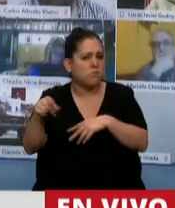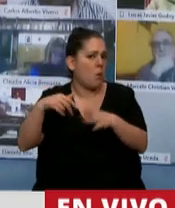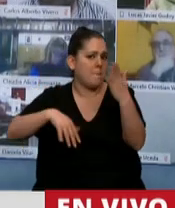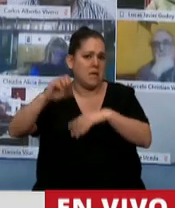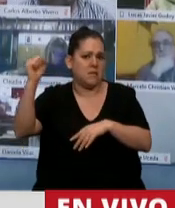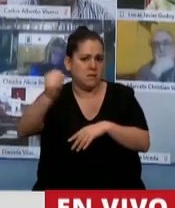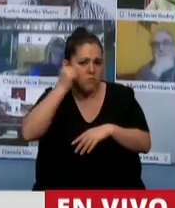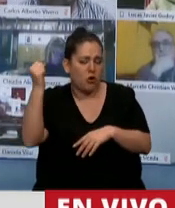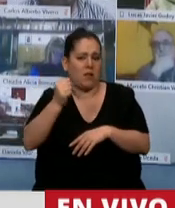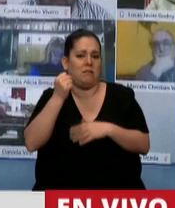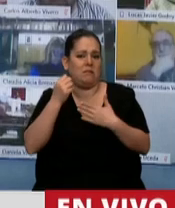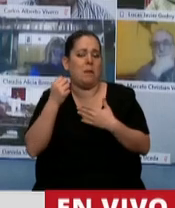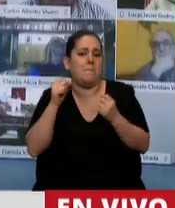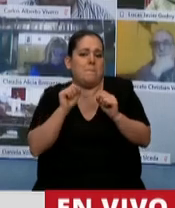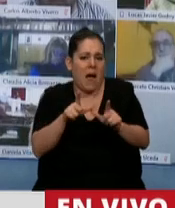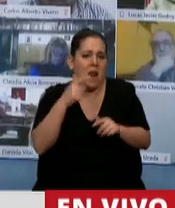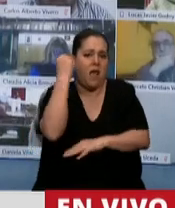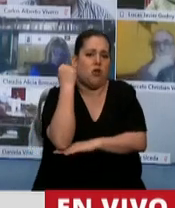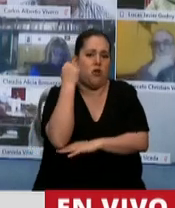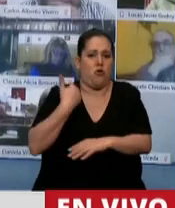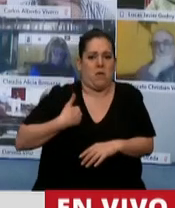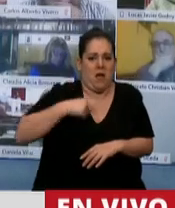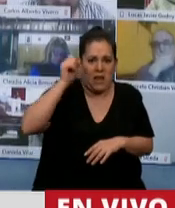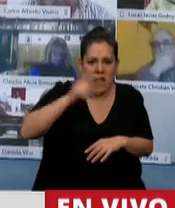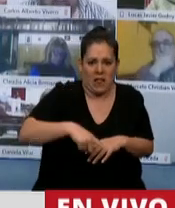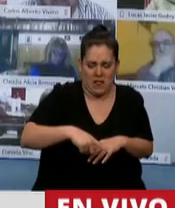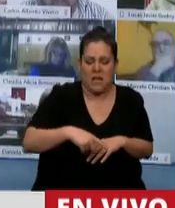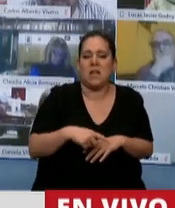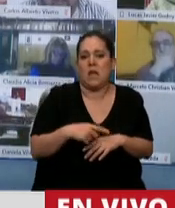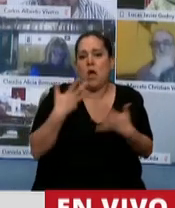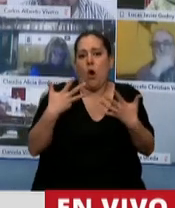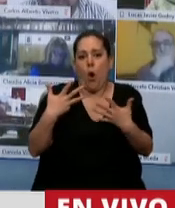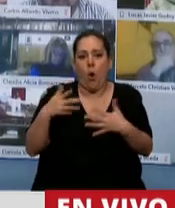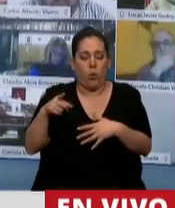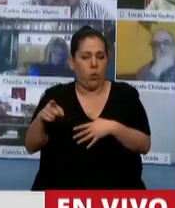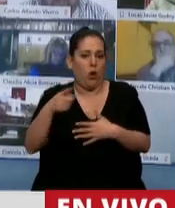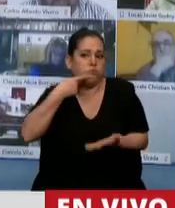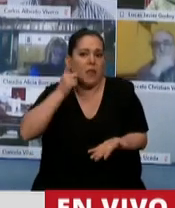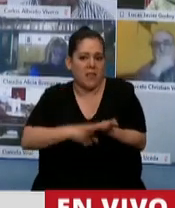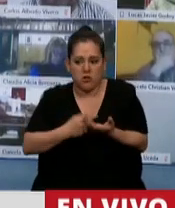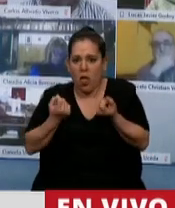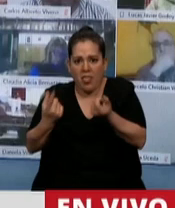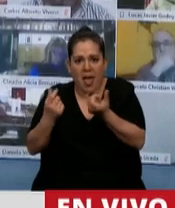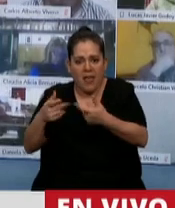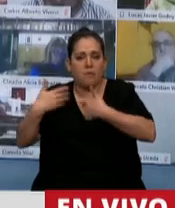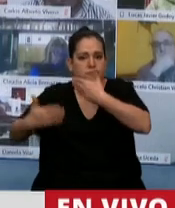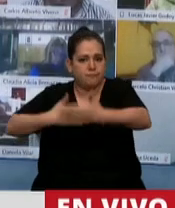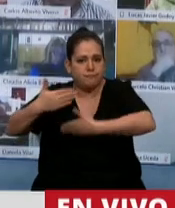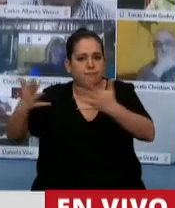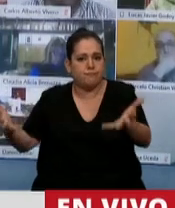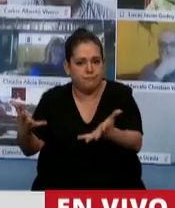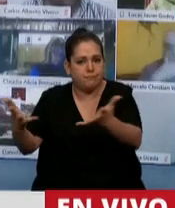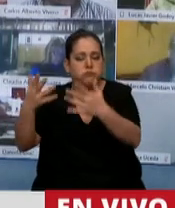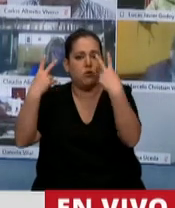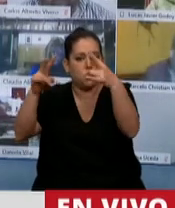más importantes en la economía argentina y por supuesto que cuanto más exitosas sean estas medidas de reactivación